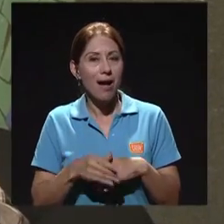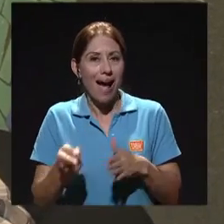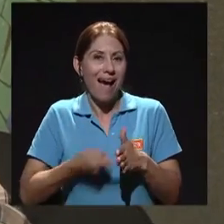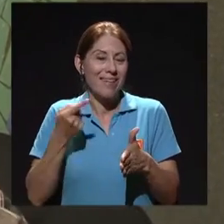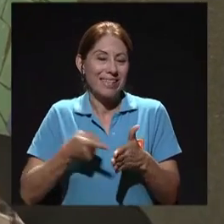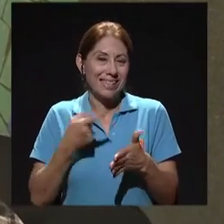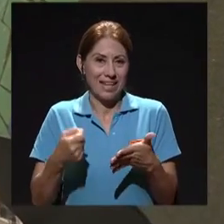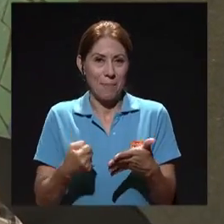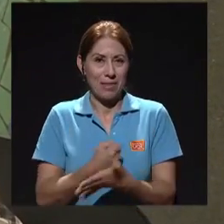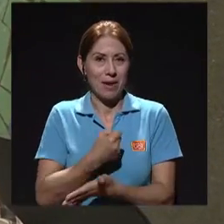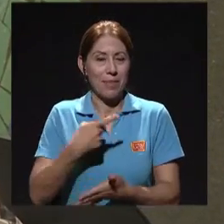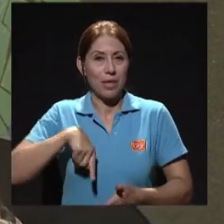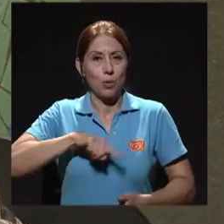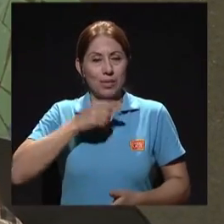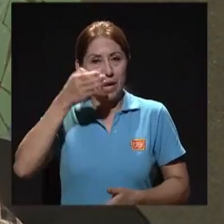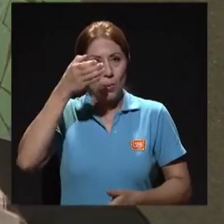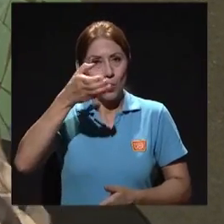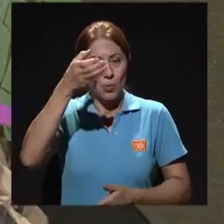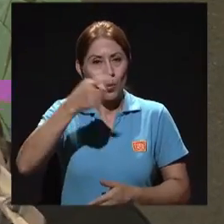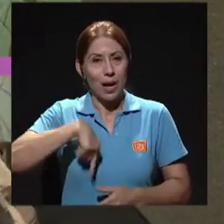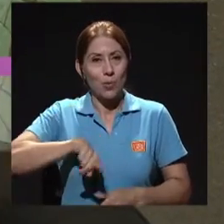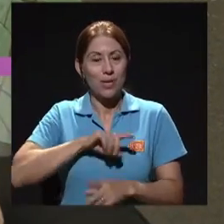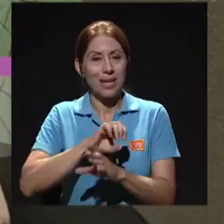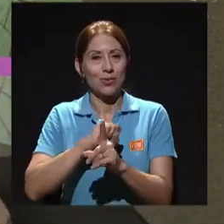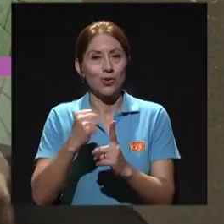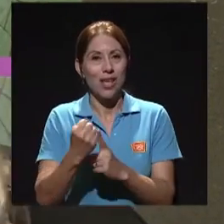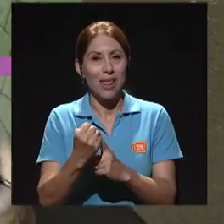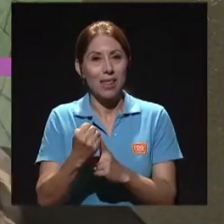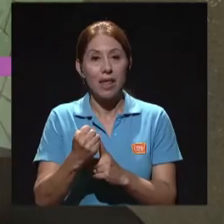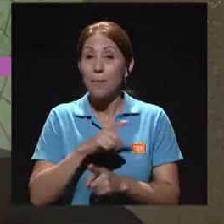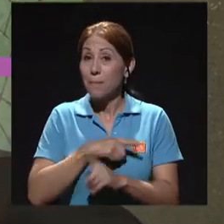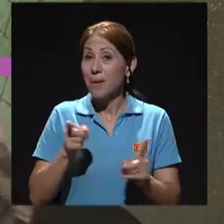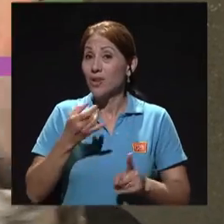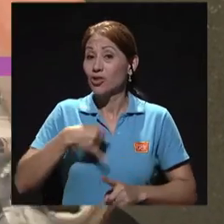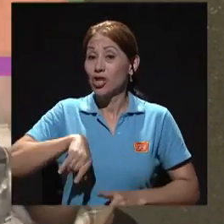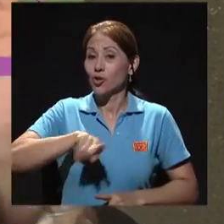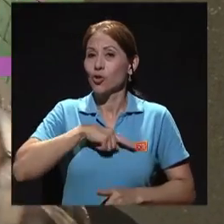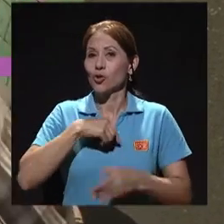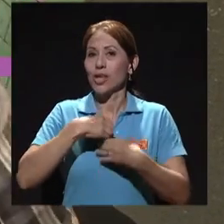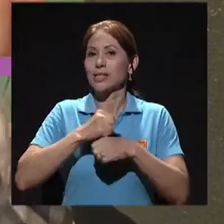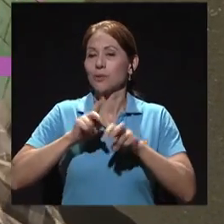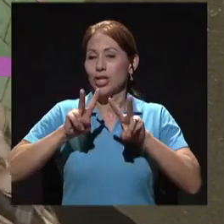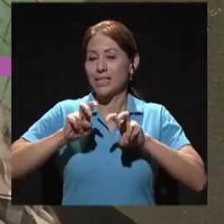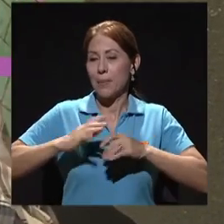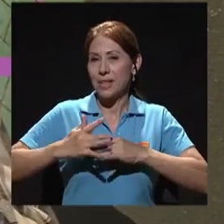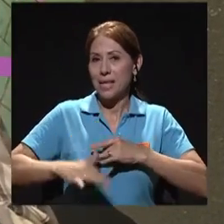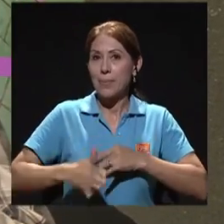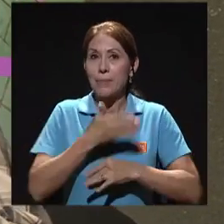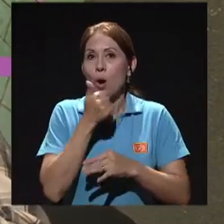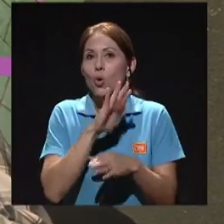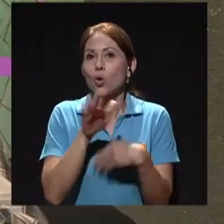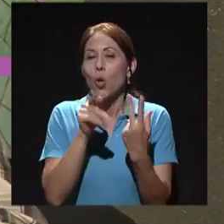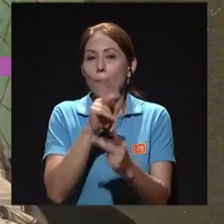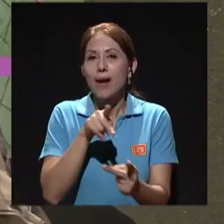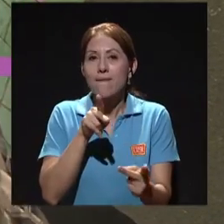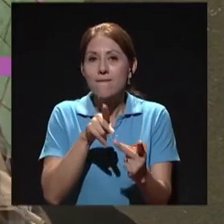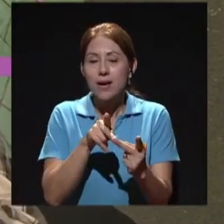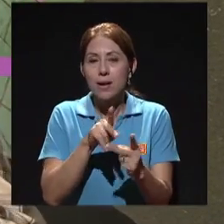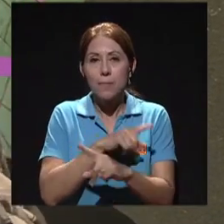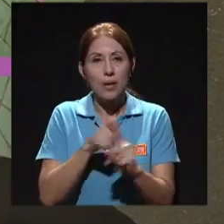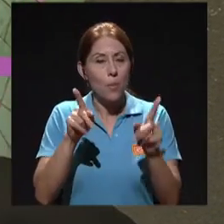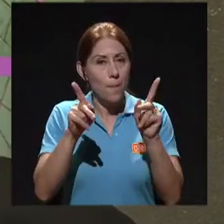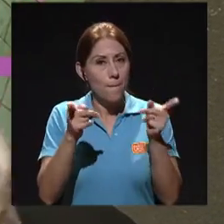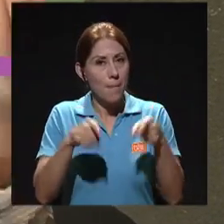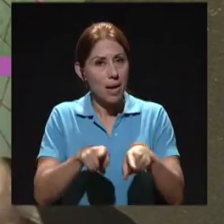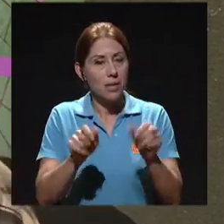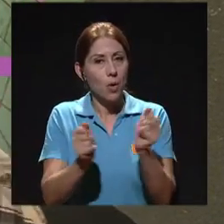en nuestra cultura, en nuestra sociedad. Y cuando hay exámenes es mejor llegar todo perfecto. Y se da en personas con diabetes o cierto